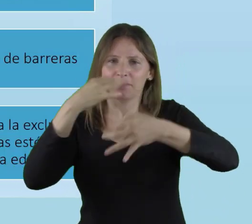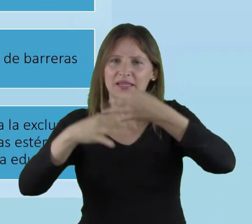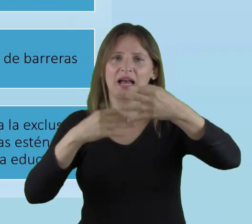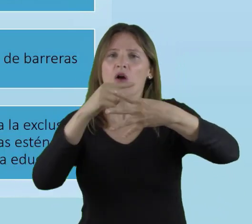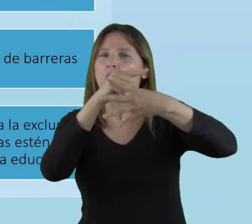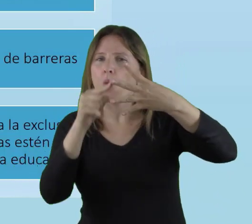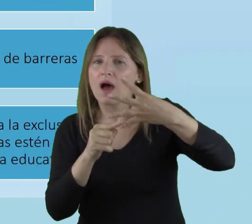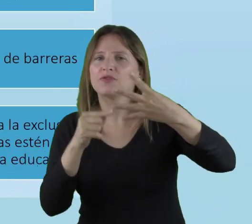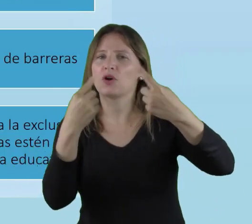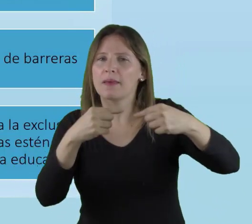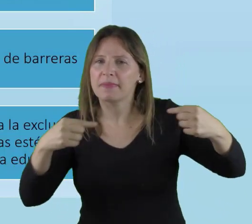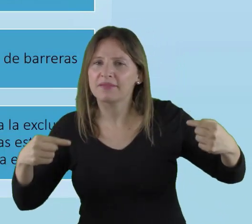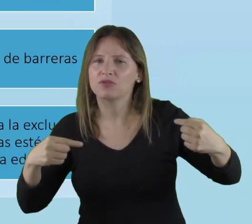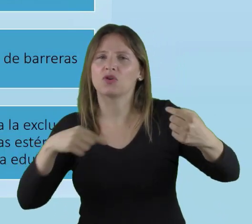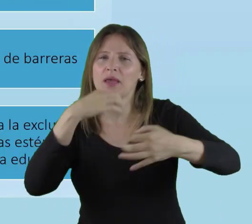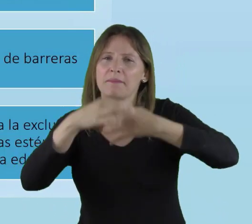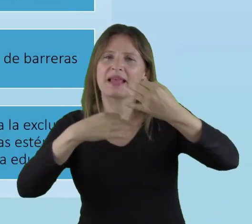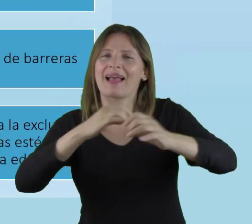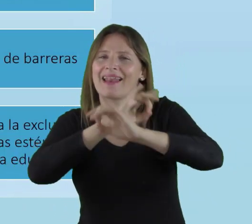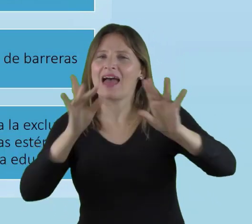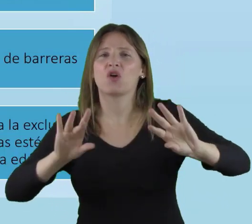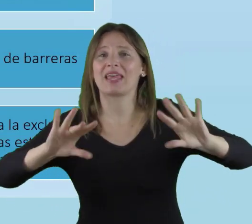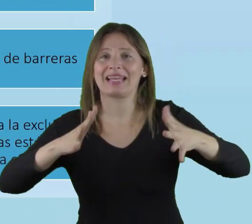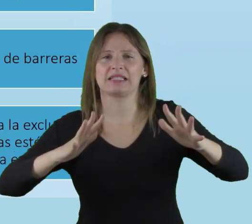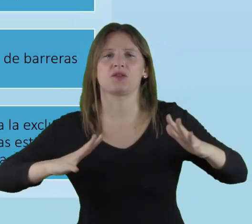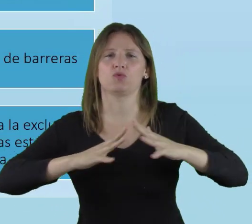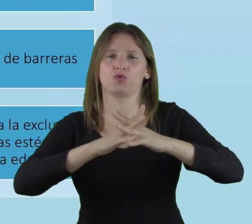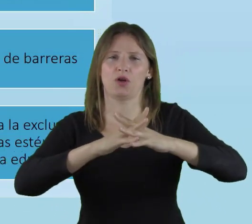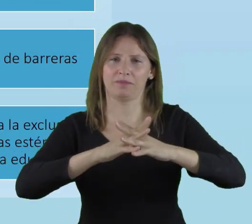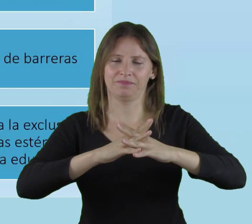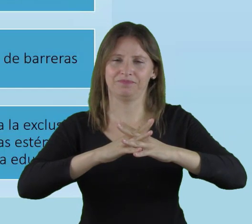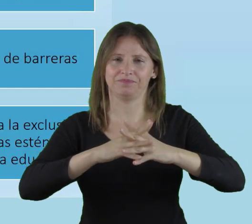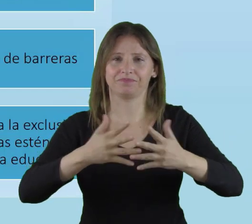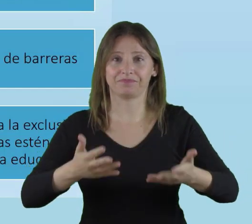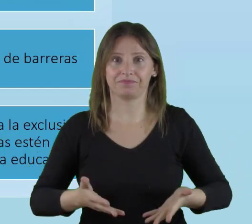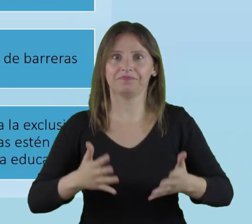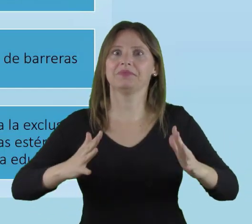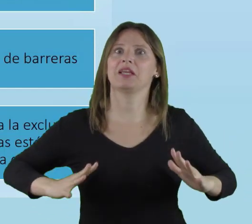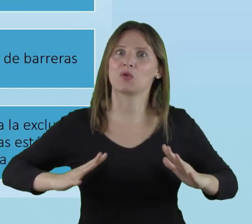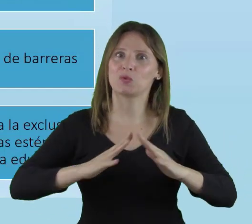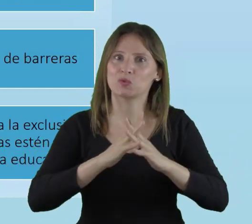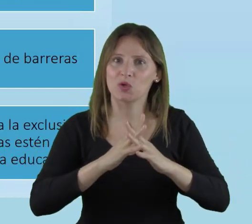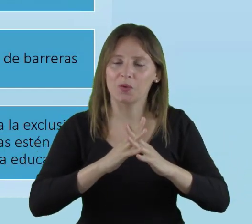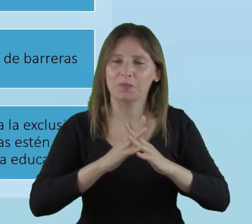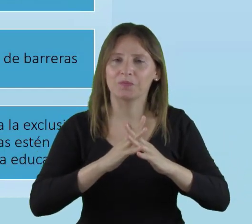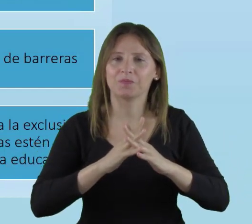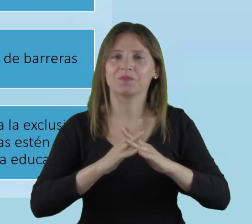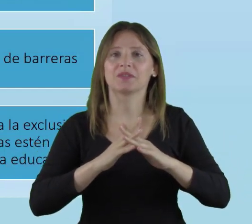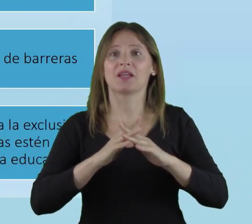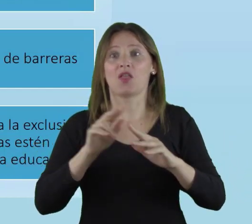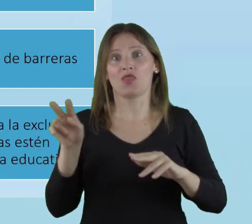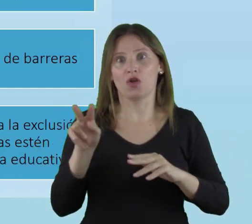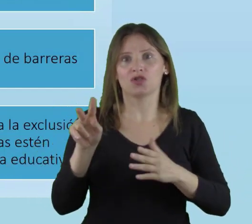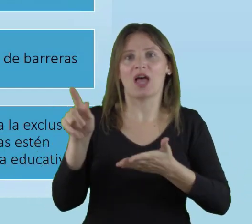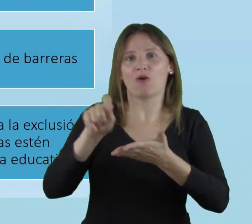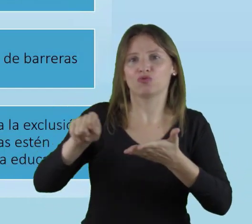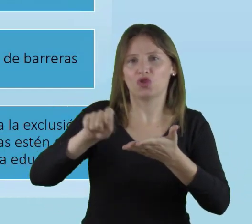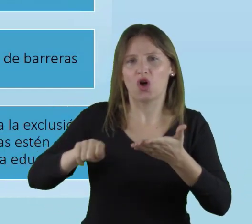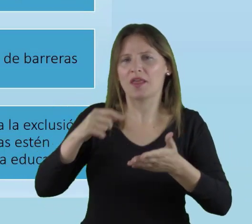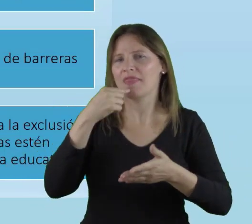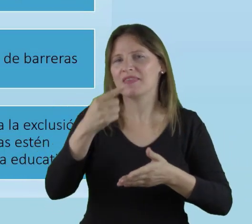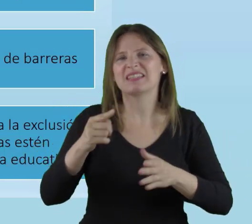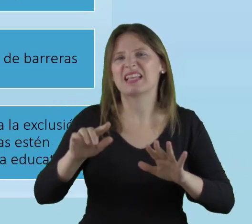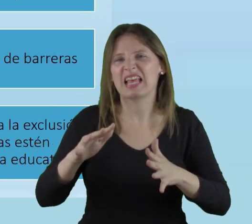construyen la conceptualización de inclusión. La inclusión, ellos la conciben